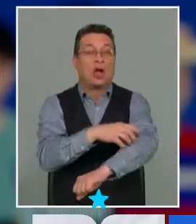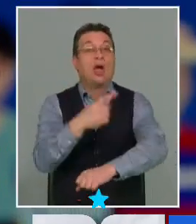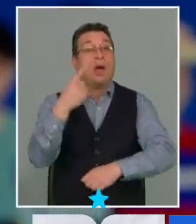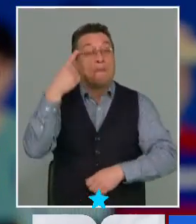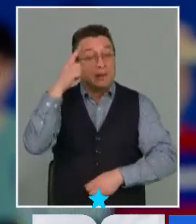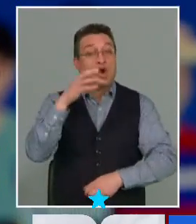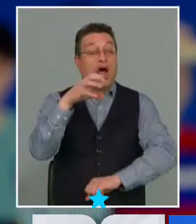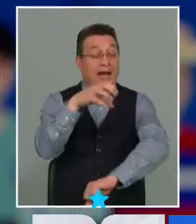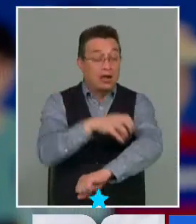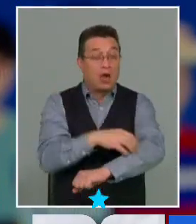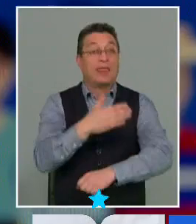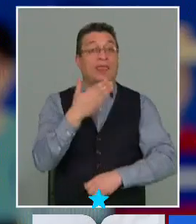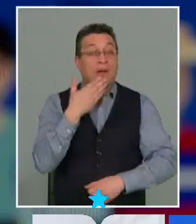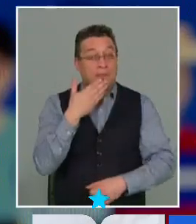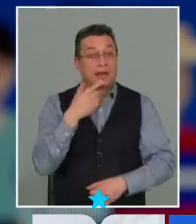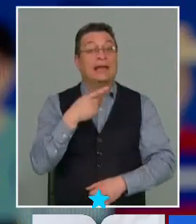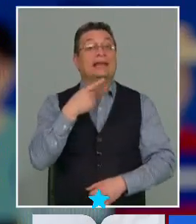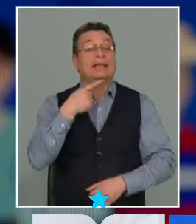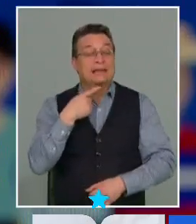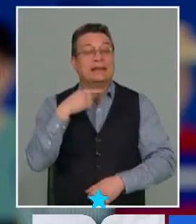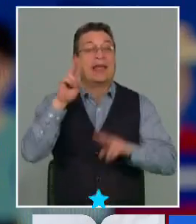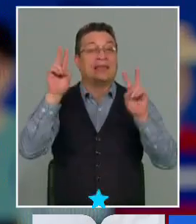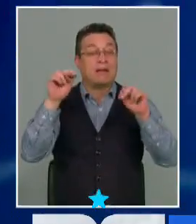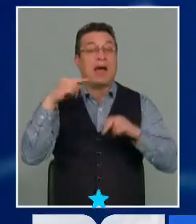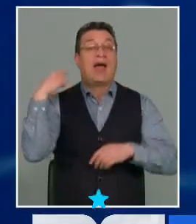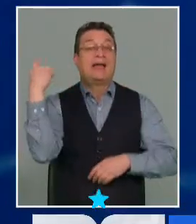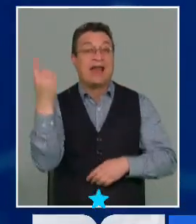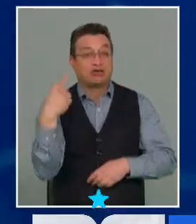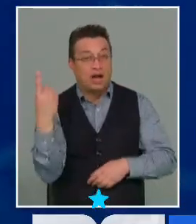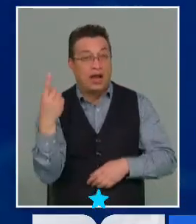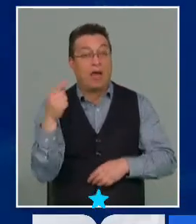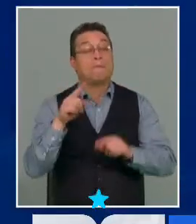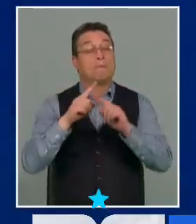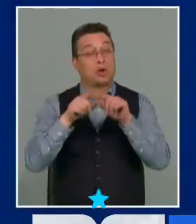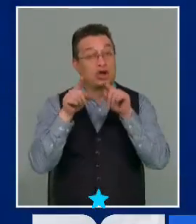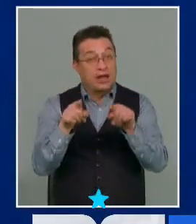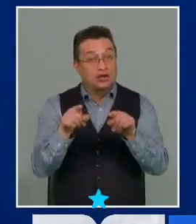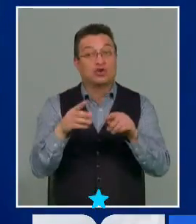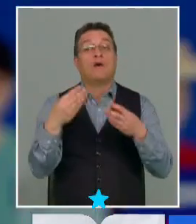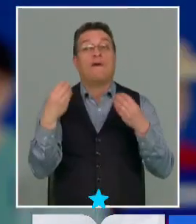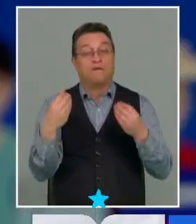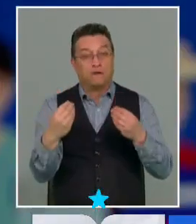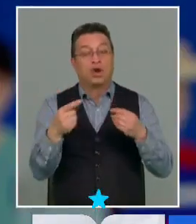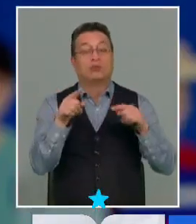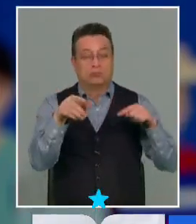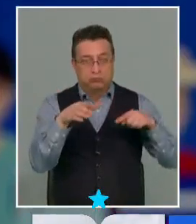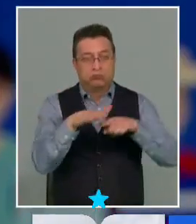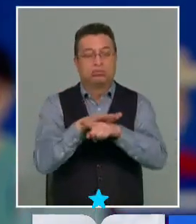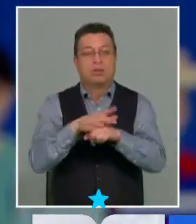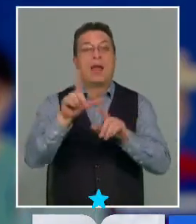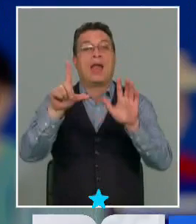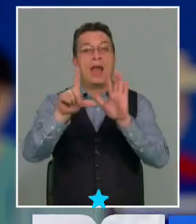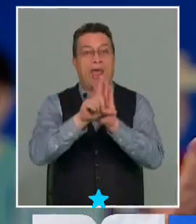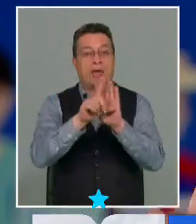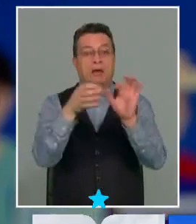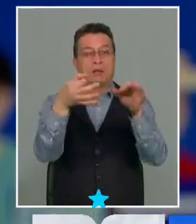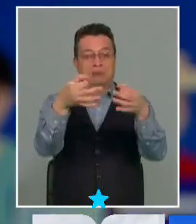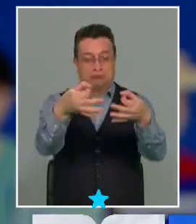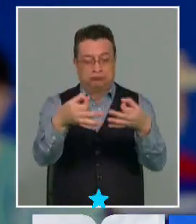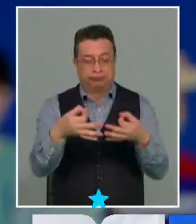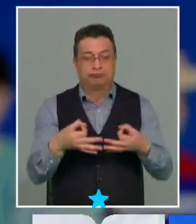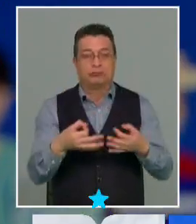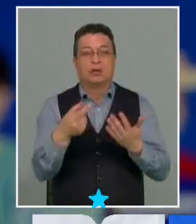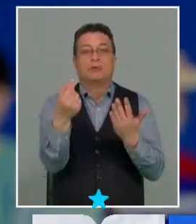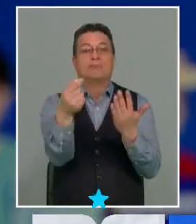tienen interés en temas nacionales. Y por eso creo que es conveniente que intervengan en la ley de presupuesto, porque es algo que